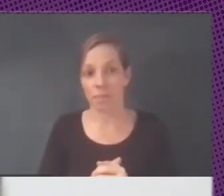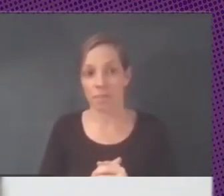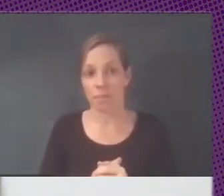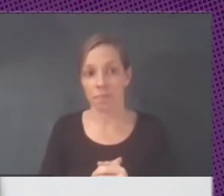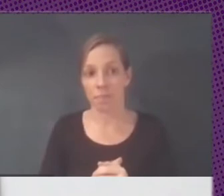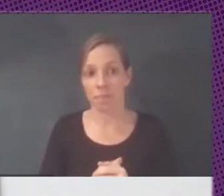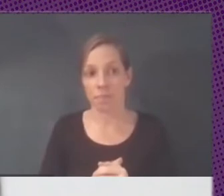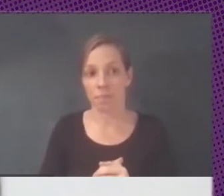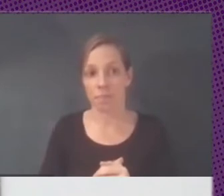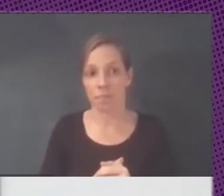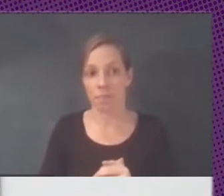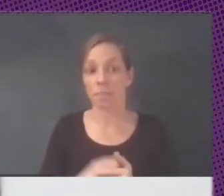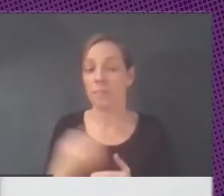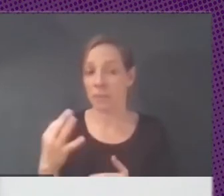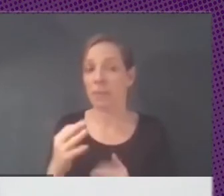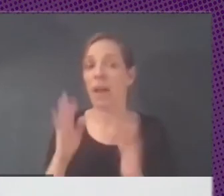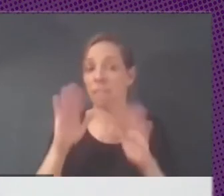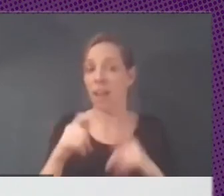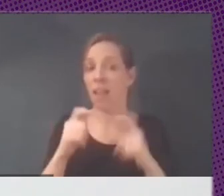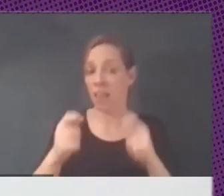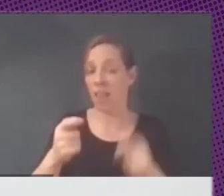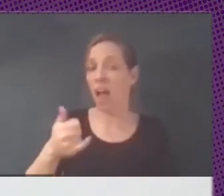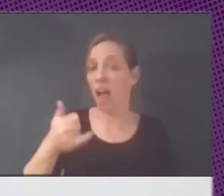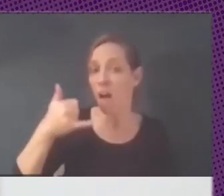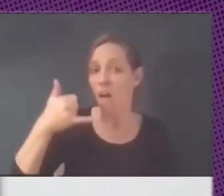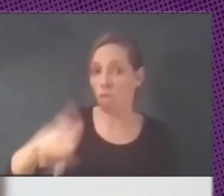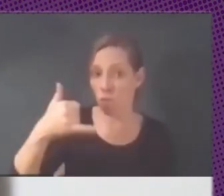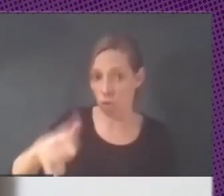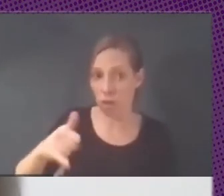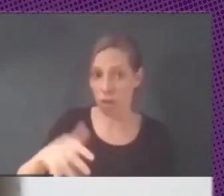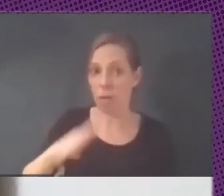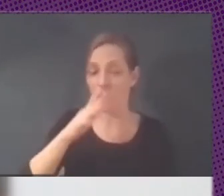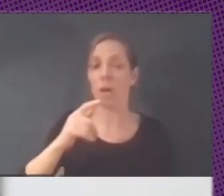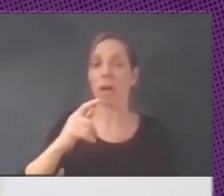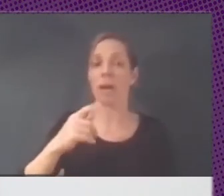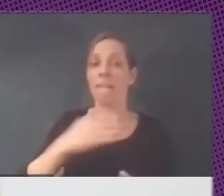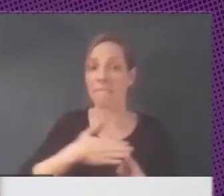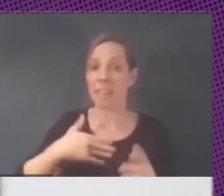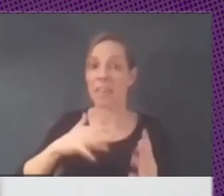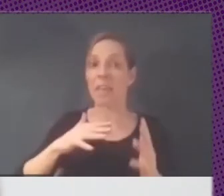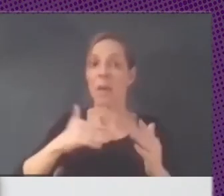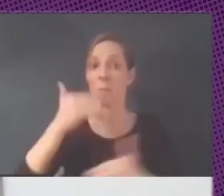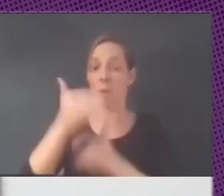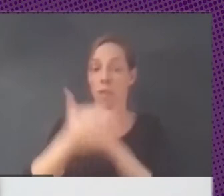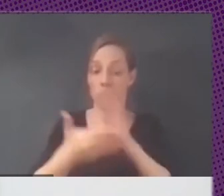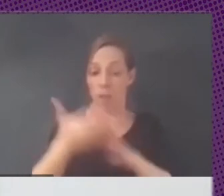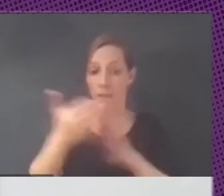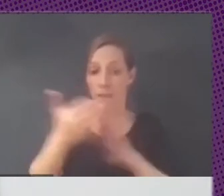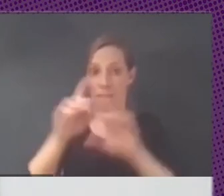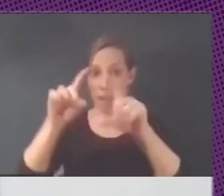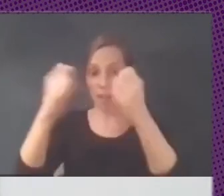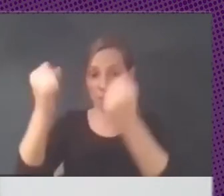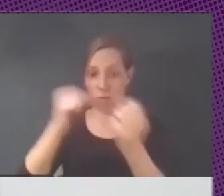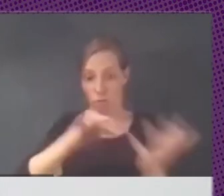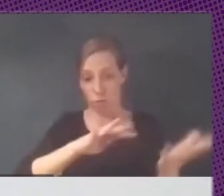vulnerables ¿no? especialmente cuando tratás de hacer un proceso de institucionalización o de generalización de esa lógica o esa